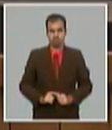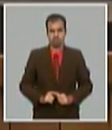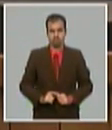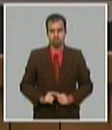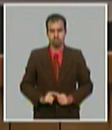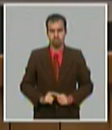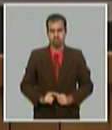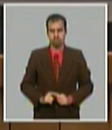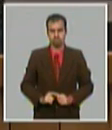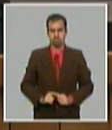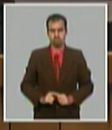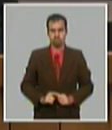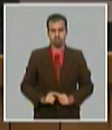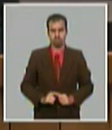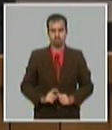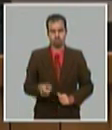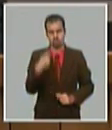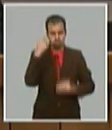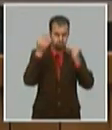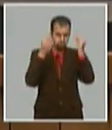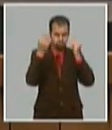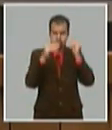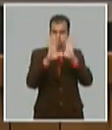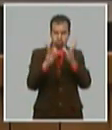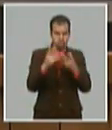son los cálculos que hasta ahora hemos hecho